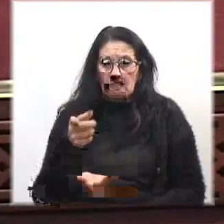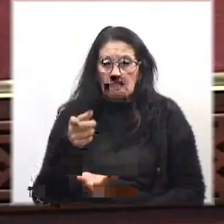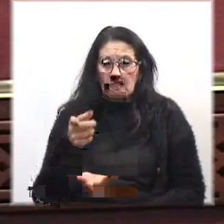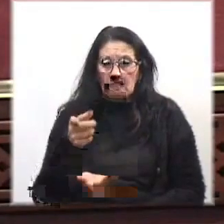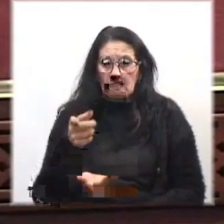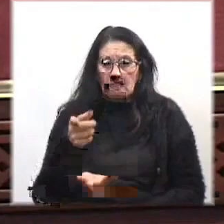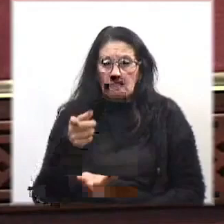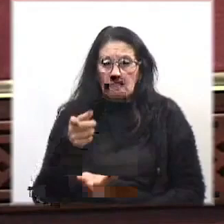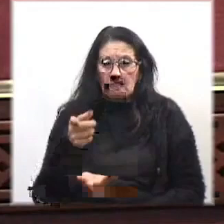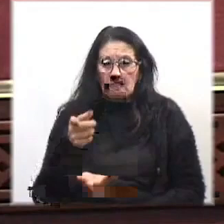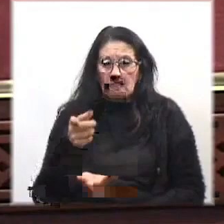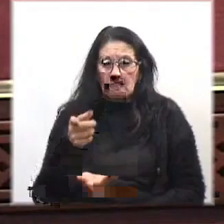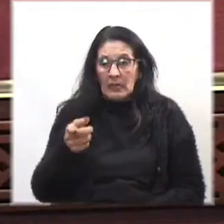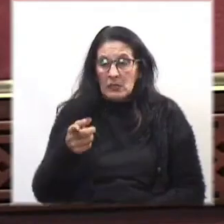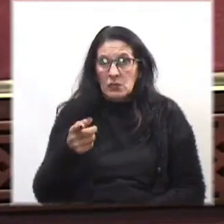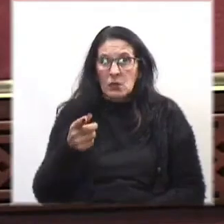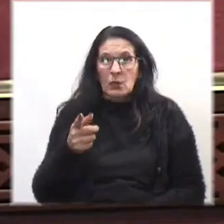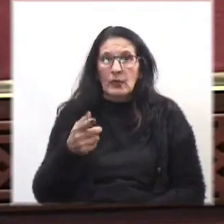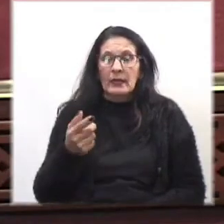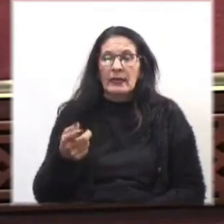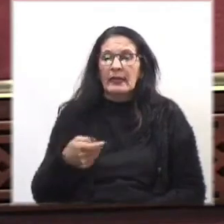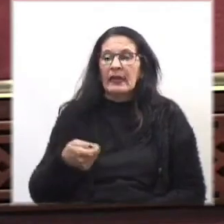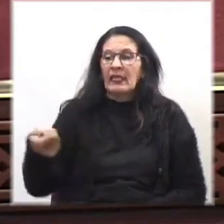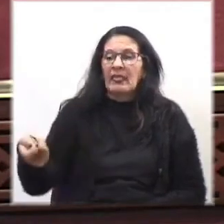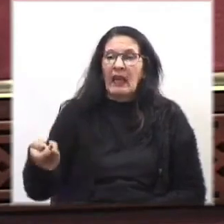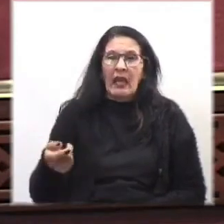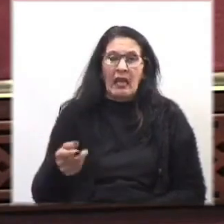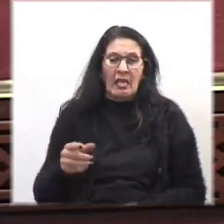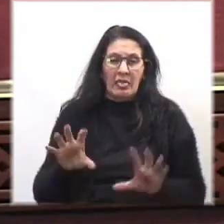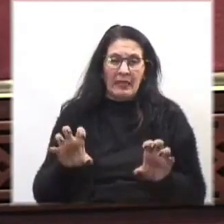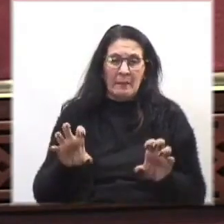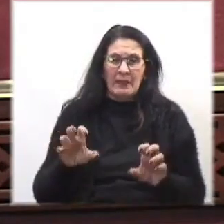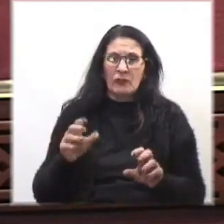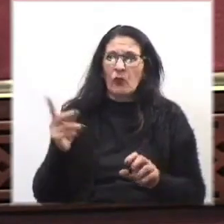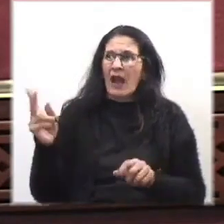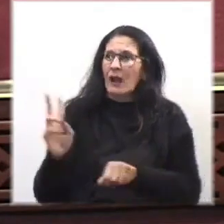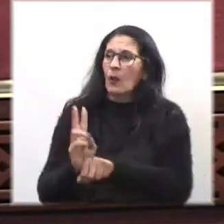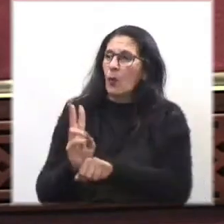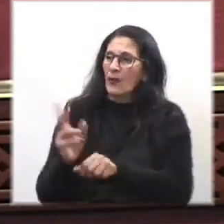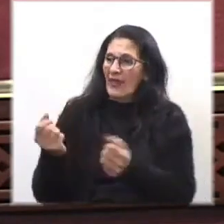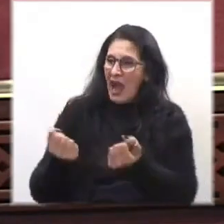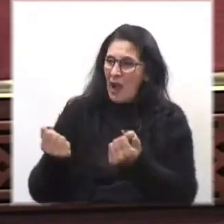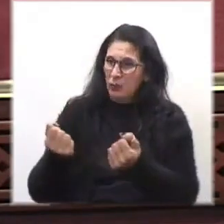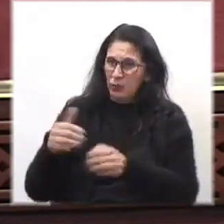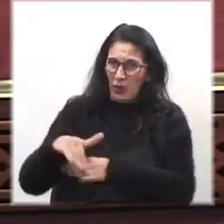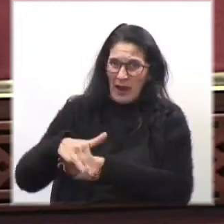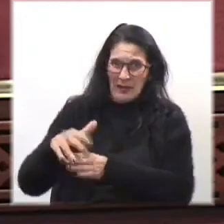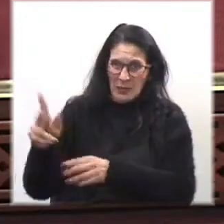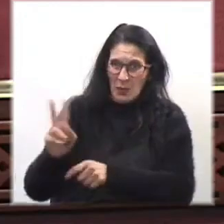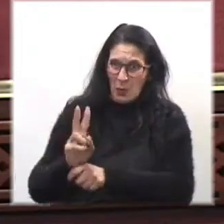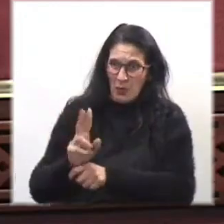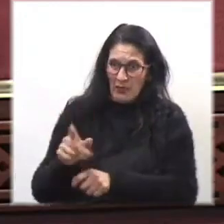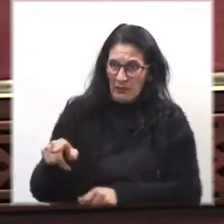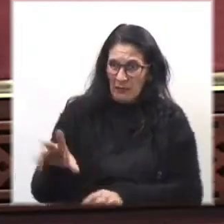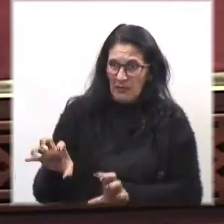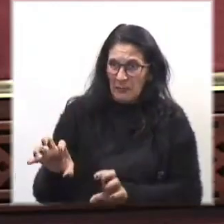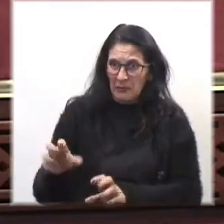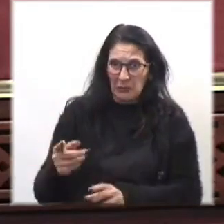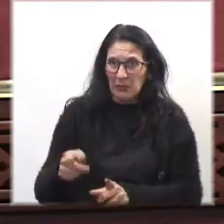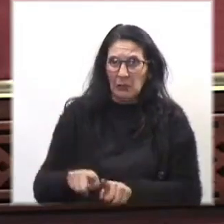El cuidad coche, como mínimo 10 pesos, ¿no? Como mínimo 10 pesos, ¿no? Ese va a ser su ahorro.